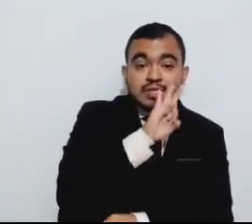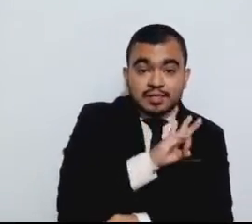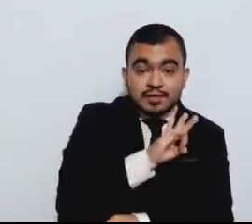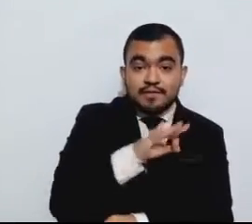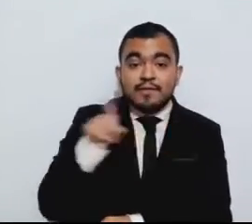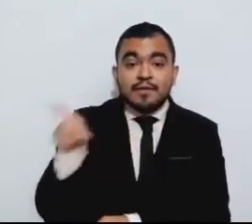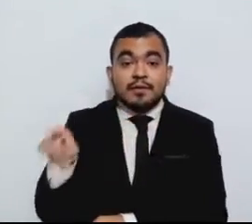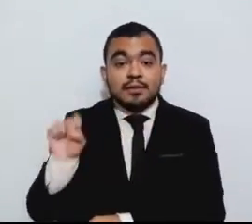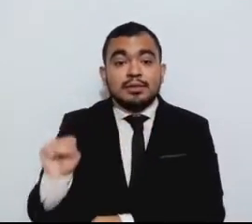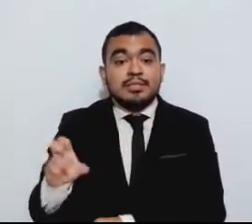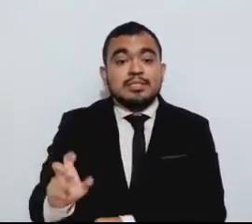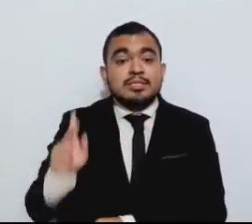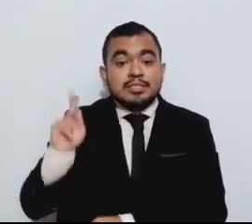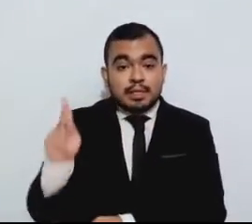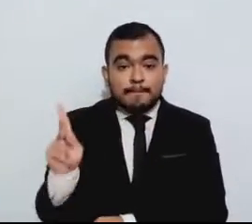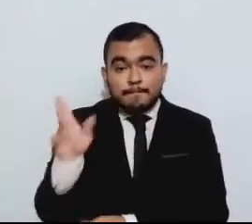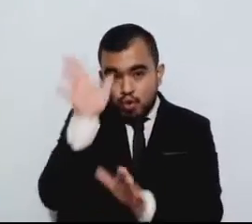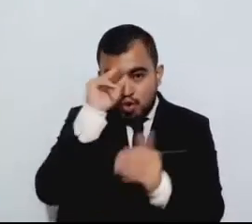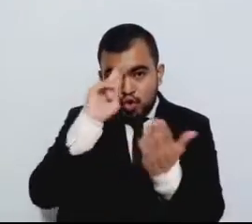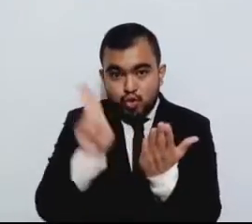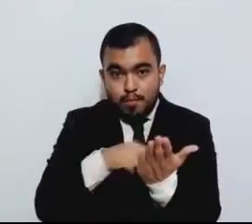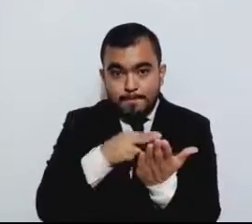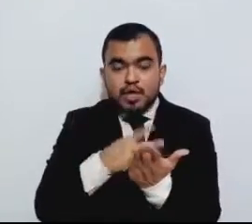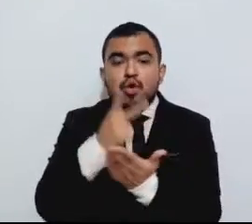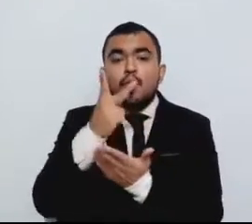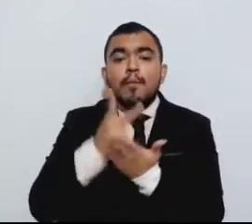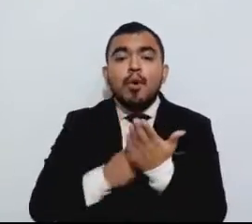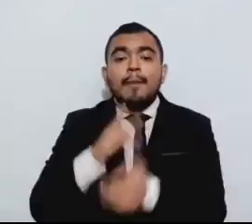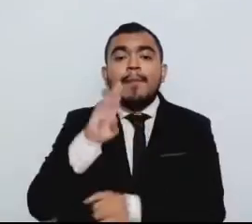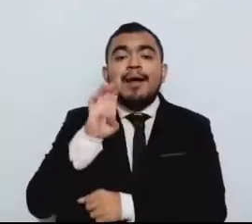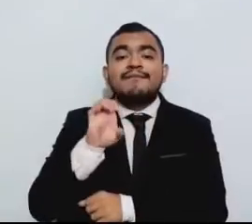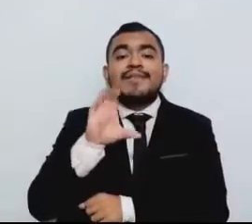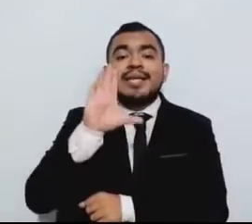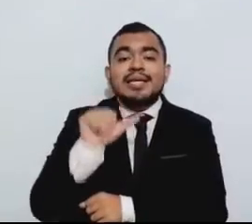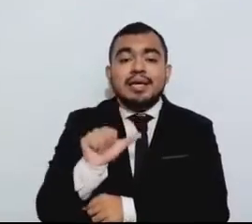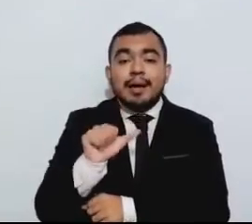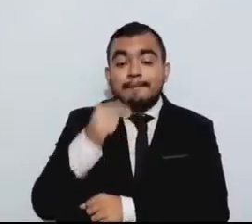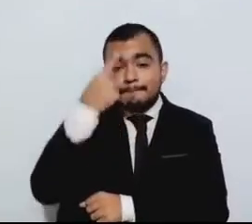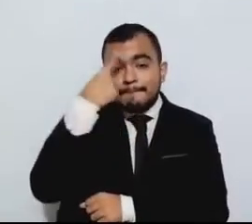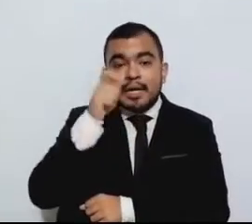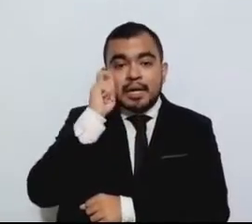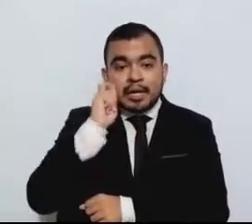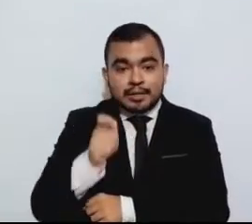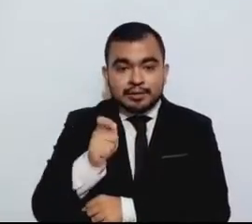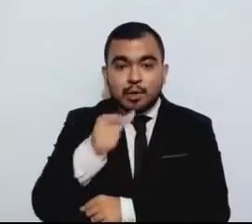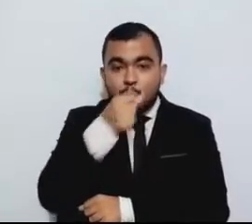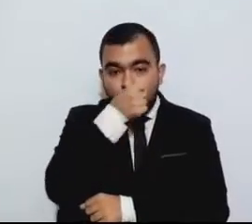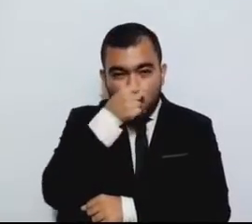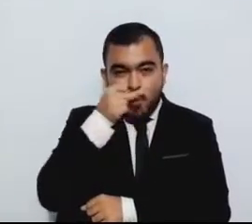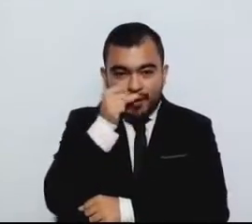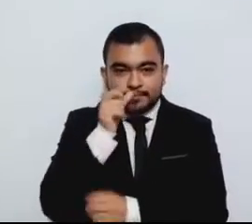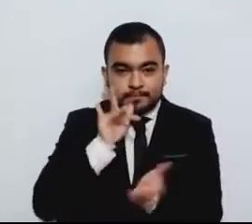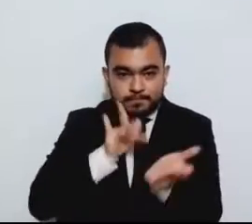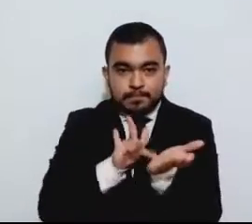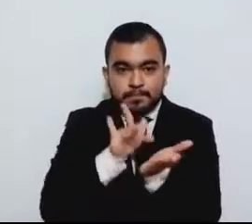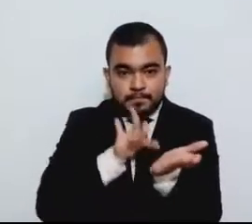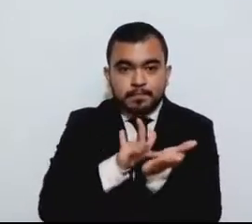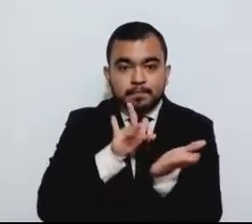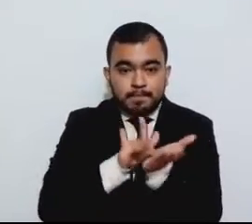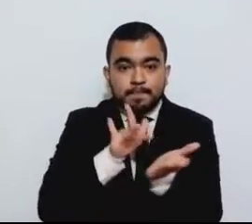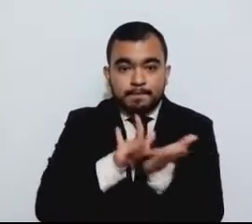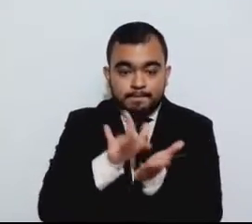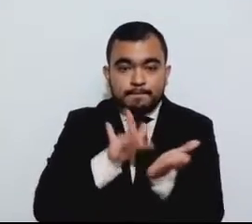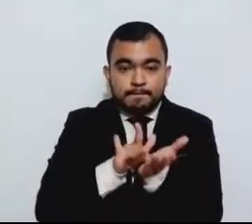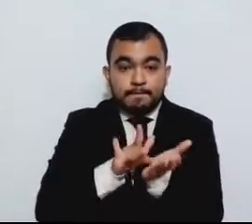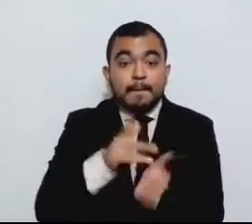Pública con el programa de becas para el bienestar Benito Juárez, pero aún están pendientes de resolver mil